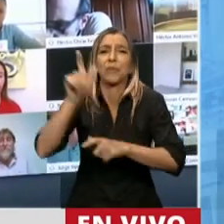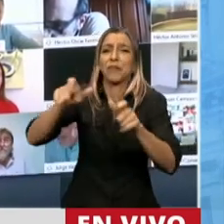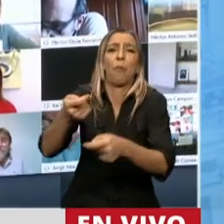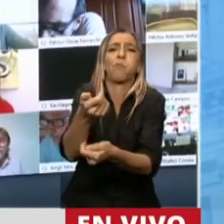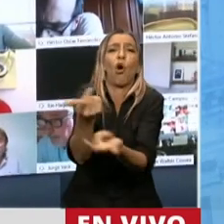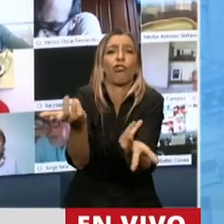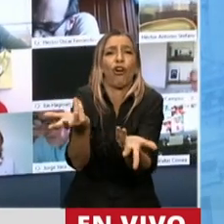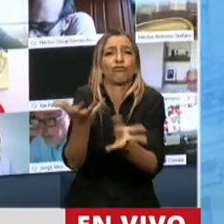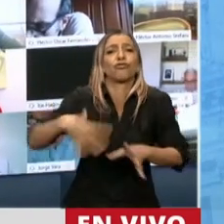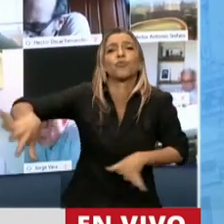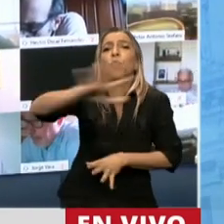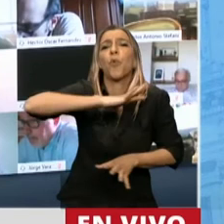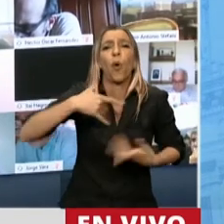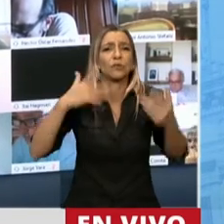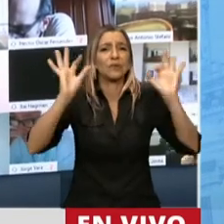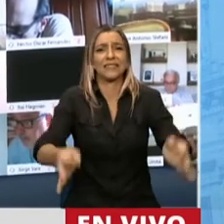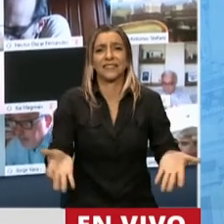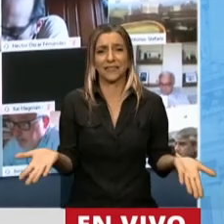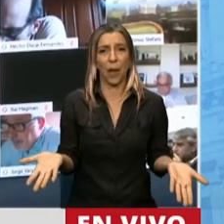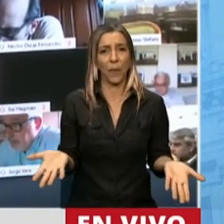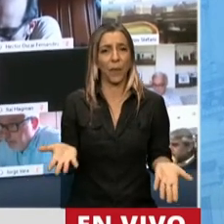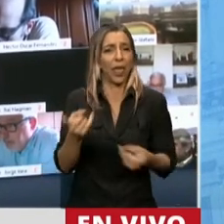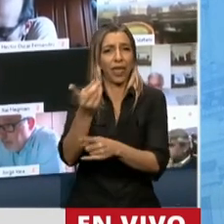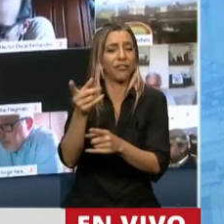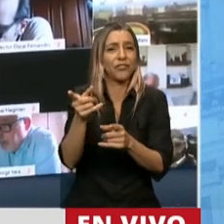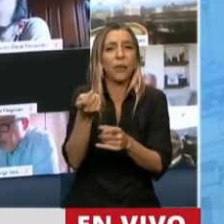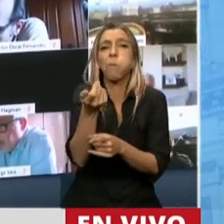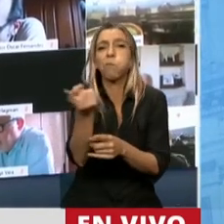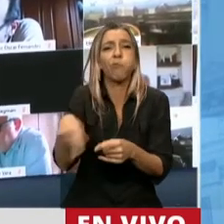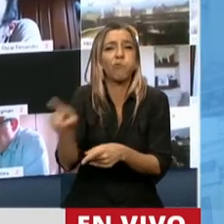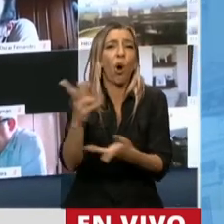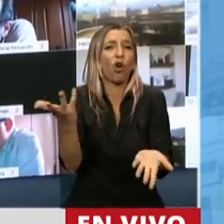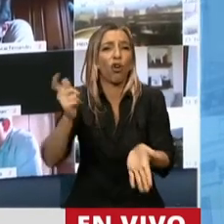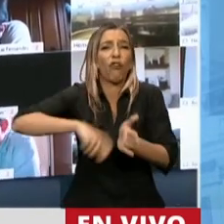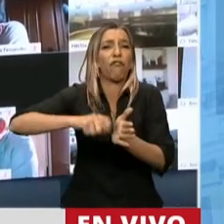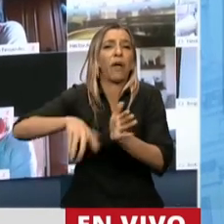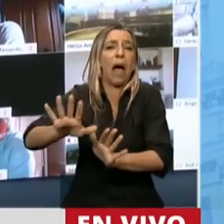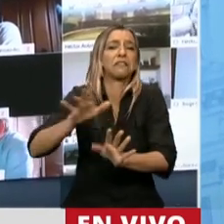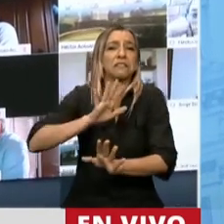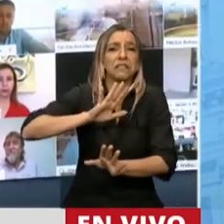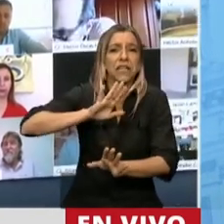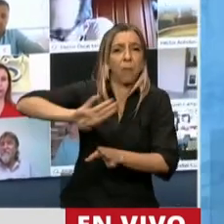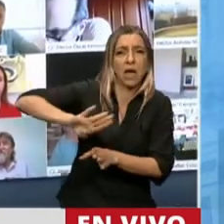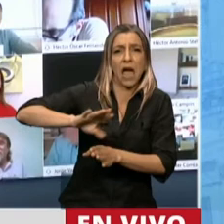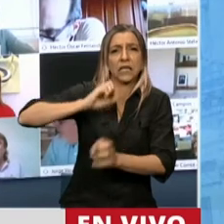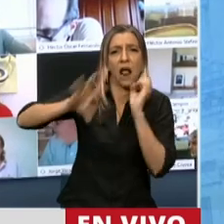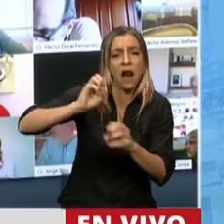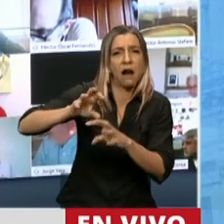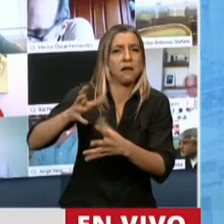porque no creo que incluso les quepa a los que firman esta agresión. Por eso, presidente,